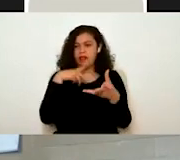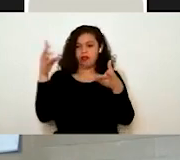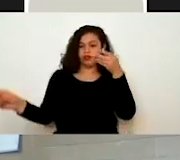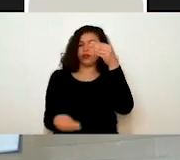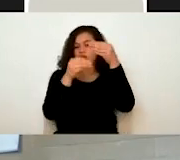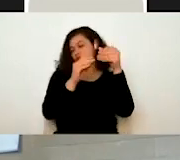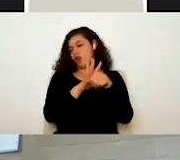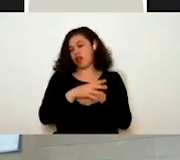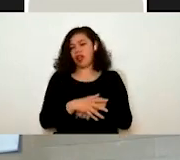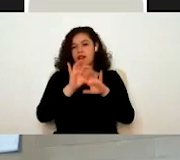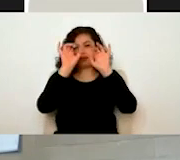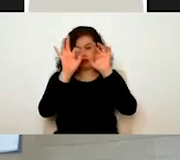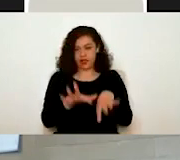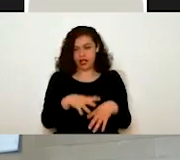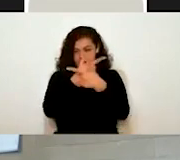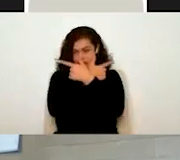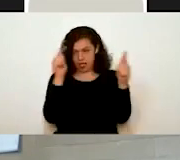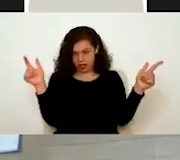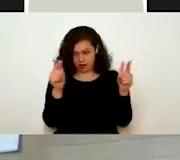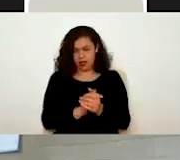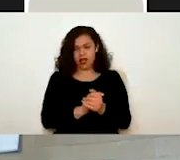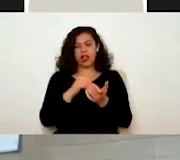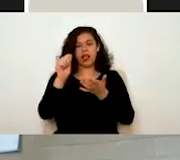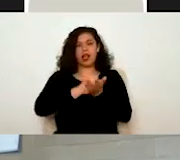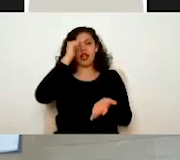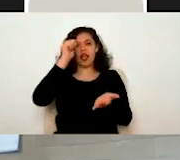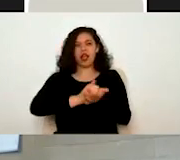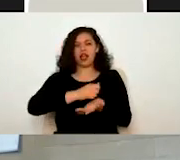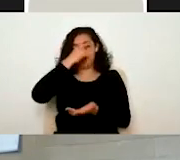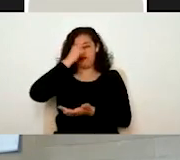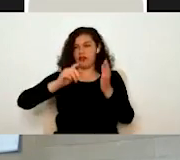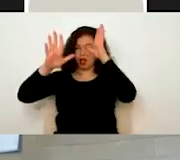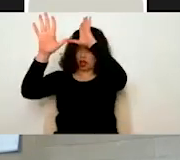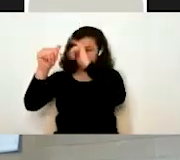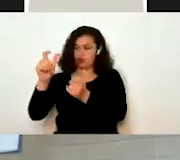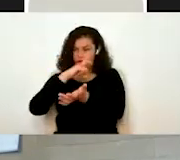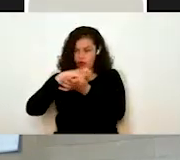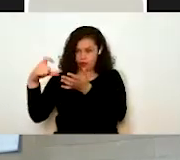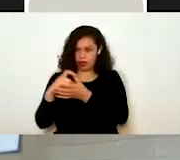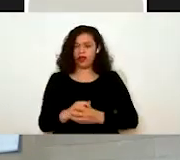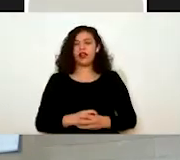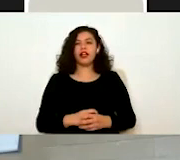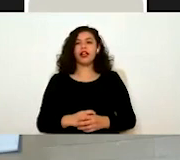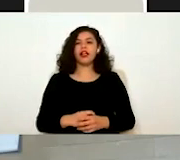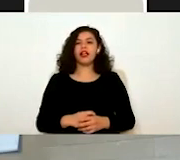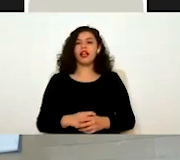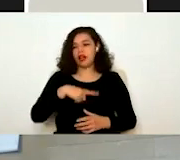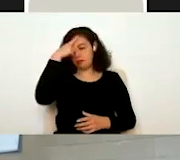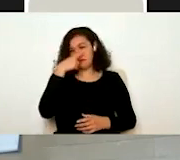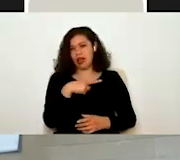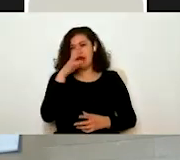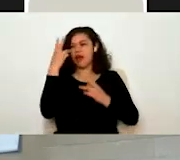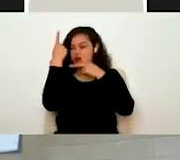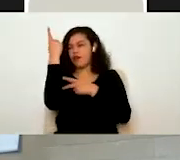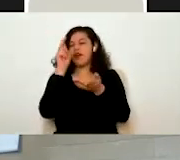caso es un escrito de solicitud libre. Acta y órgano facultad donde se haya acordado la enajenación. Avalúo para efectos fiscales. Y